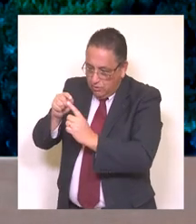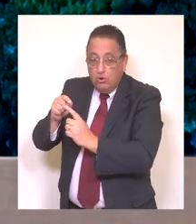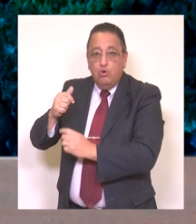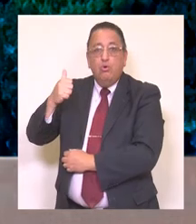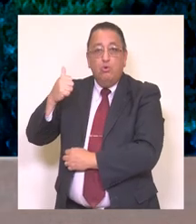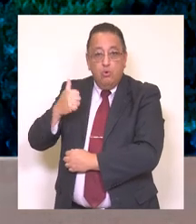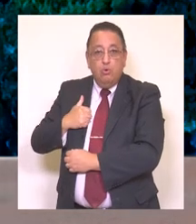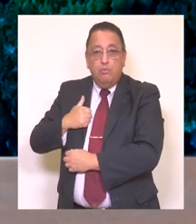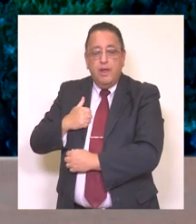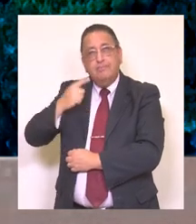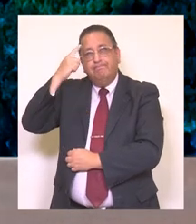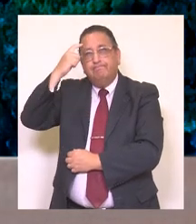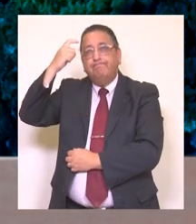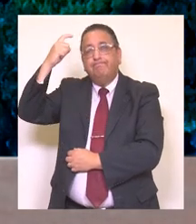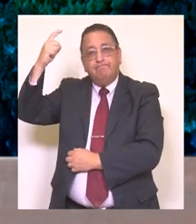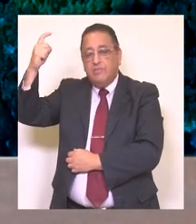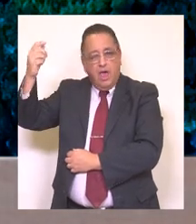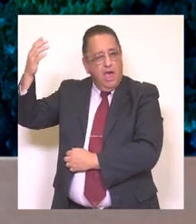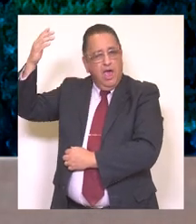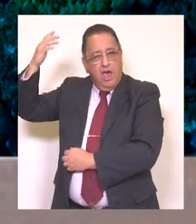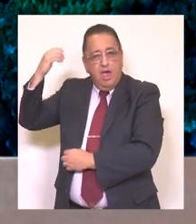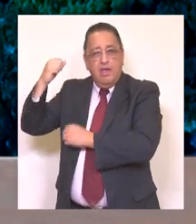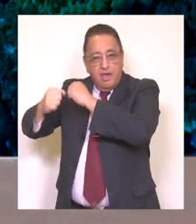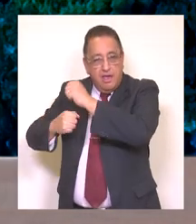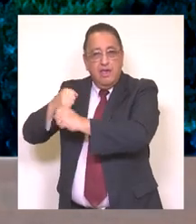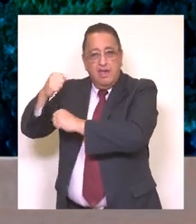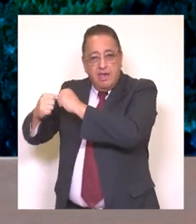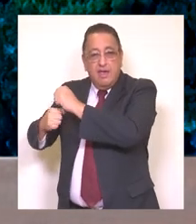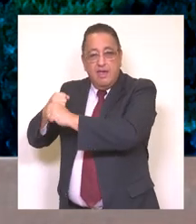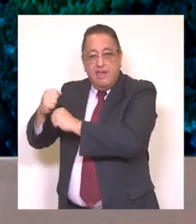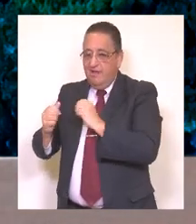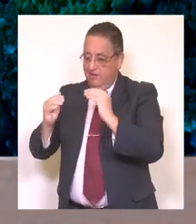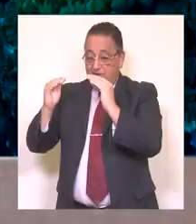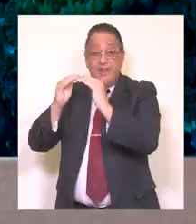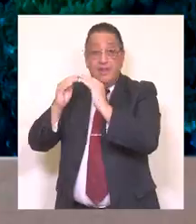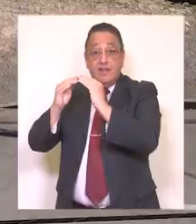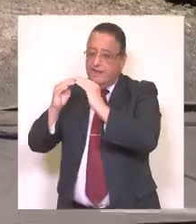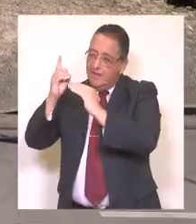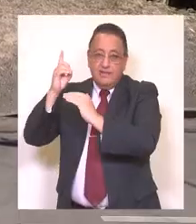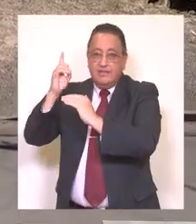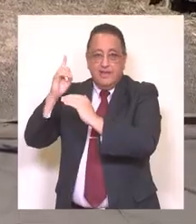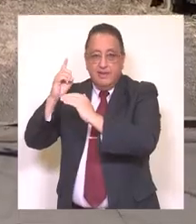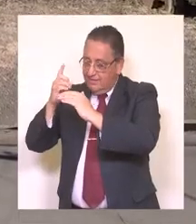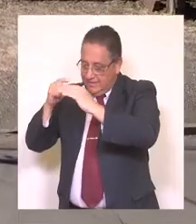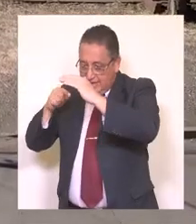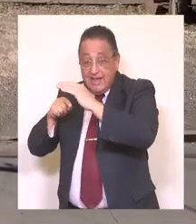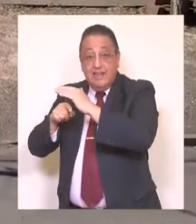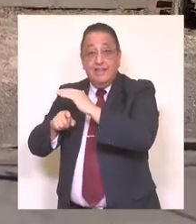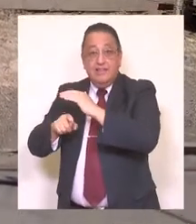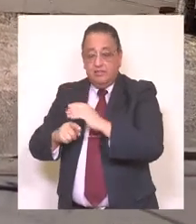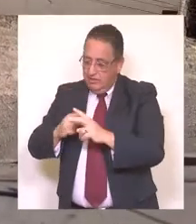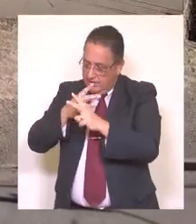concretar para este grupo de personas un sueño que ellos tenían hace muchos años, como es la construcción de la